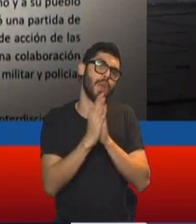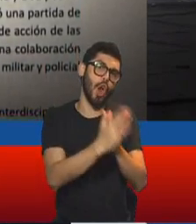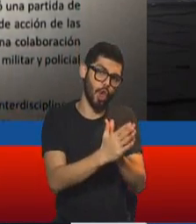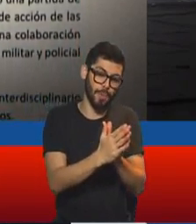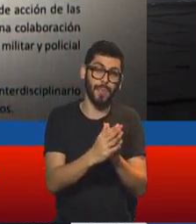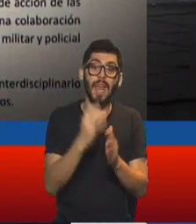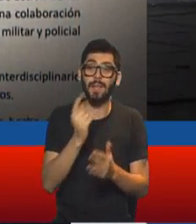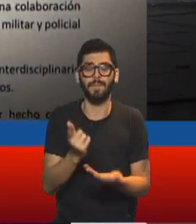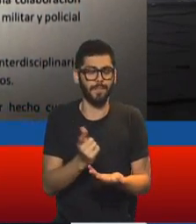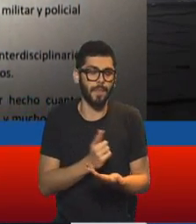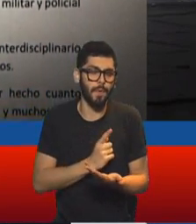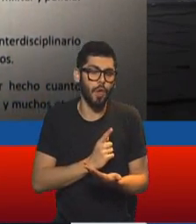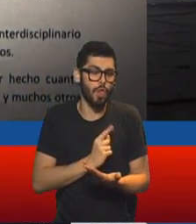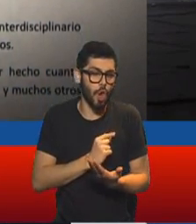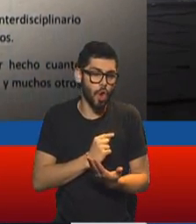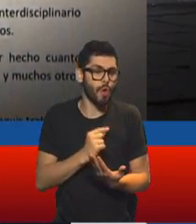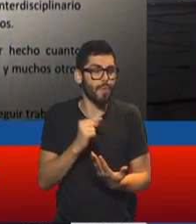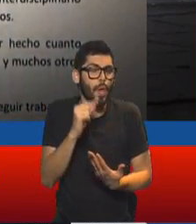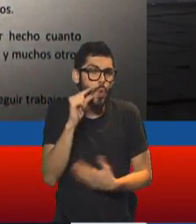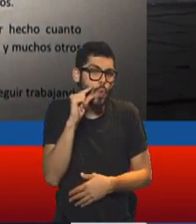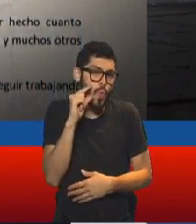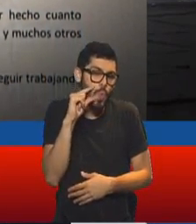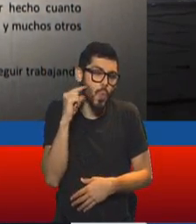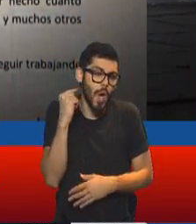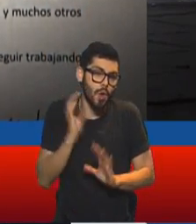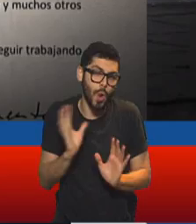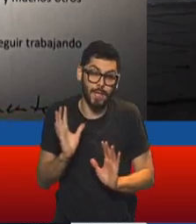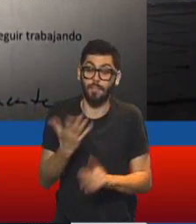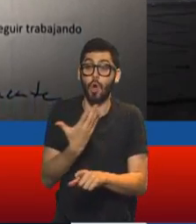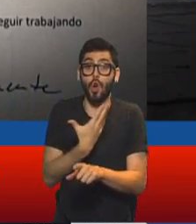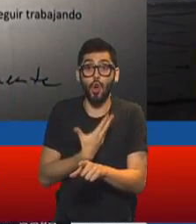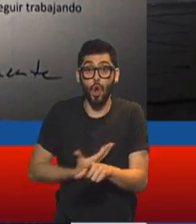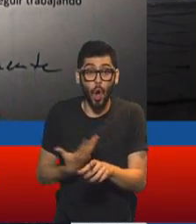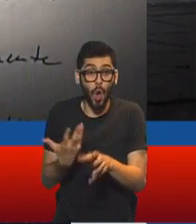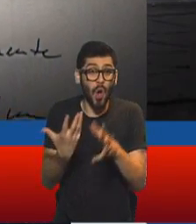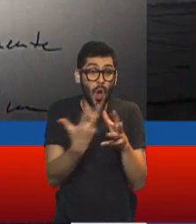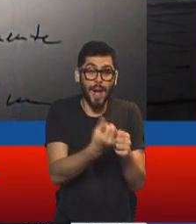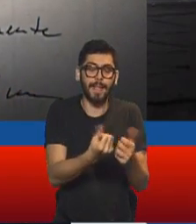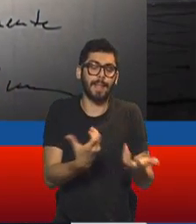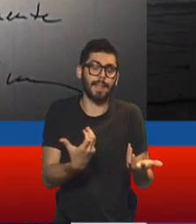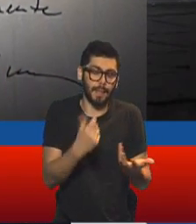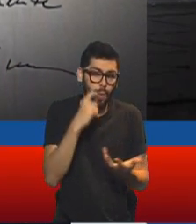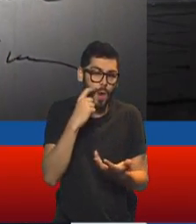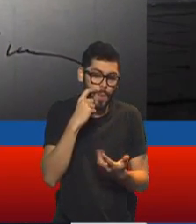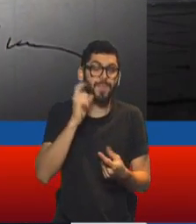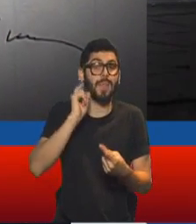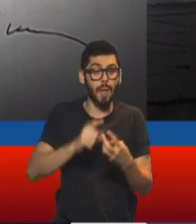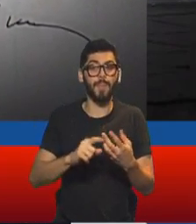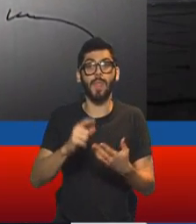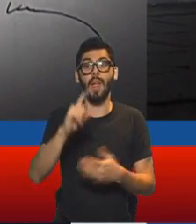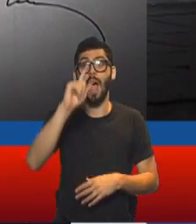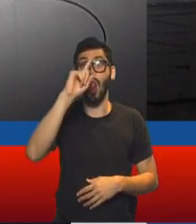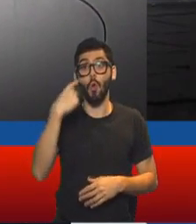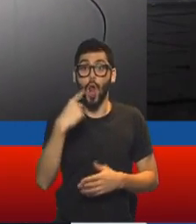de dolor y vergüenza por la colaboración del gobierno con quienes perpetraron el golpe de Estado. También el presidente Alberto Fernández